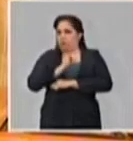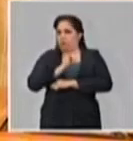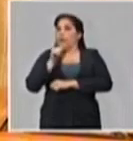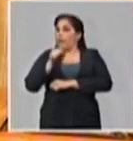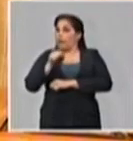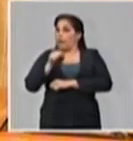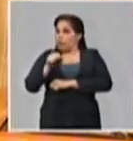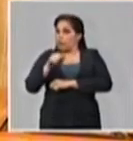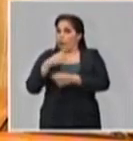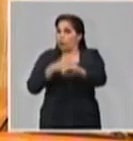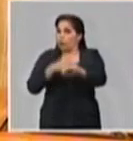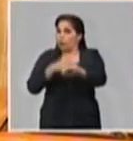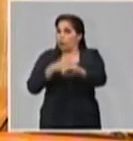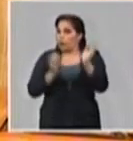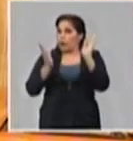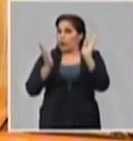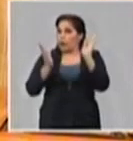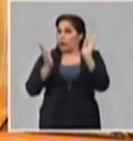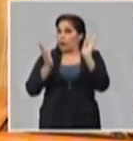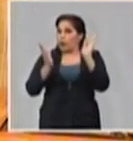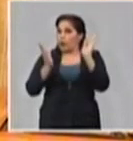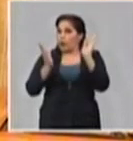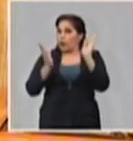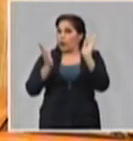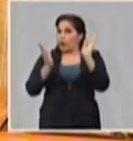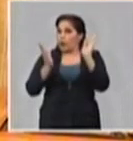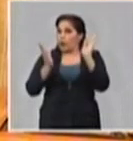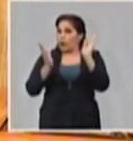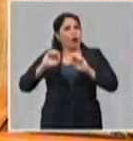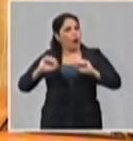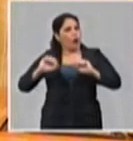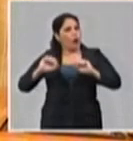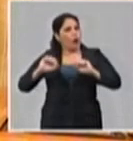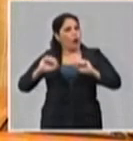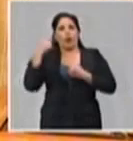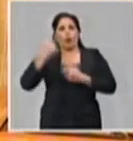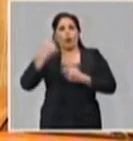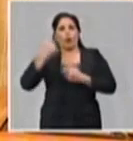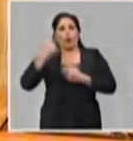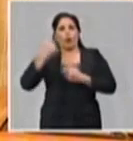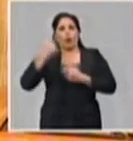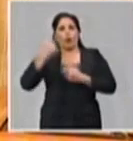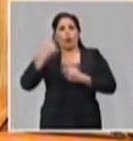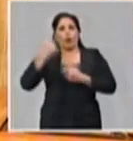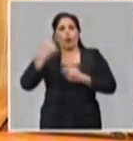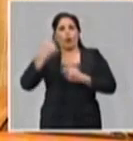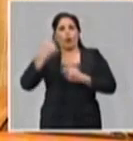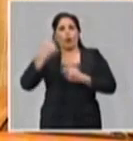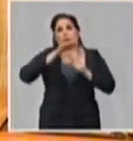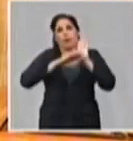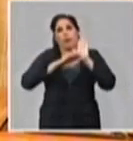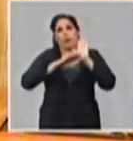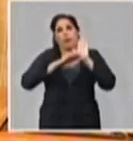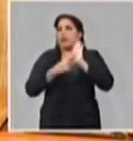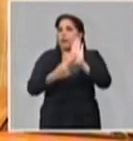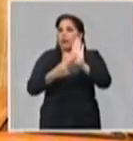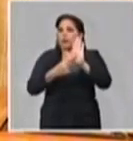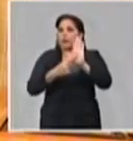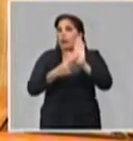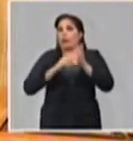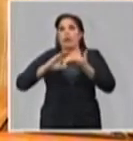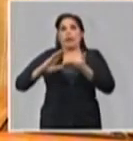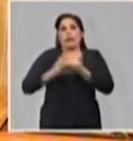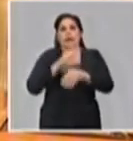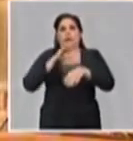algo que no está habitualmente en la población, así que normalmente no lo hace. Pero es una medida que se ha demostrado que evita